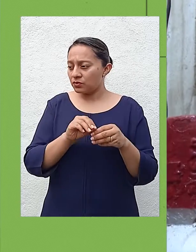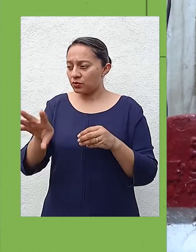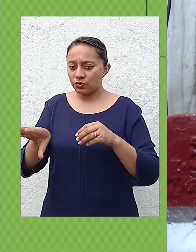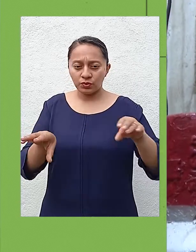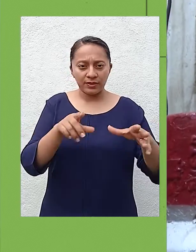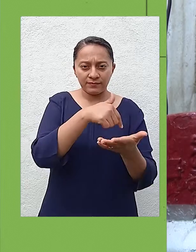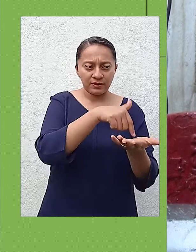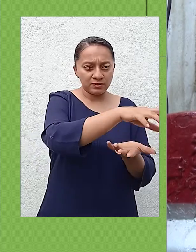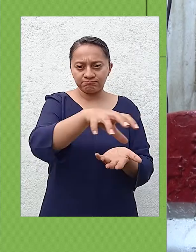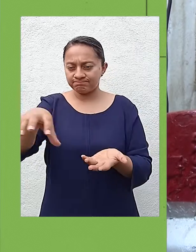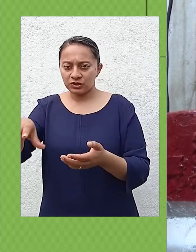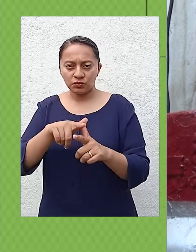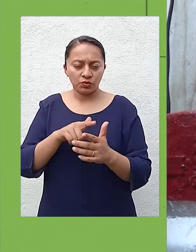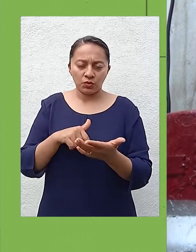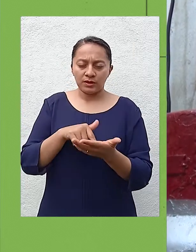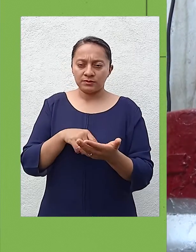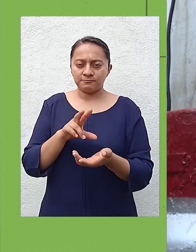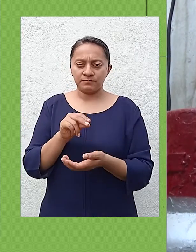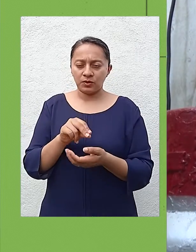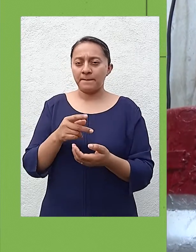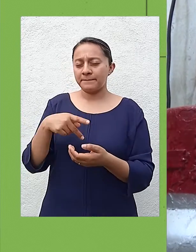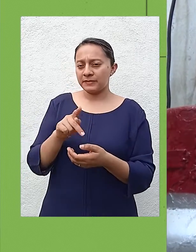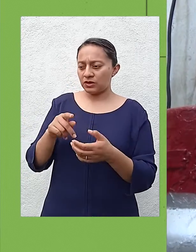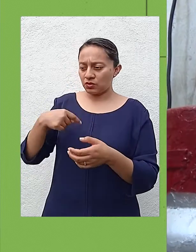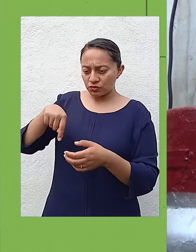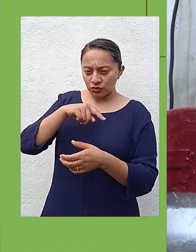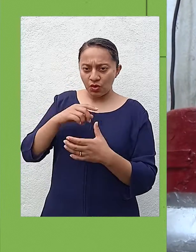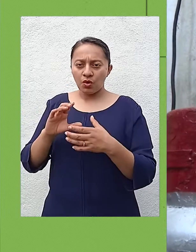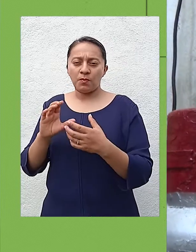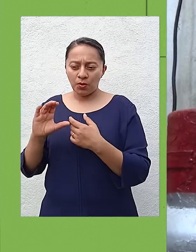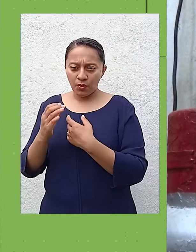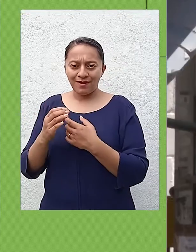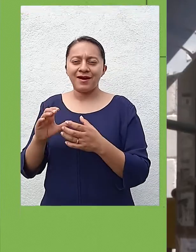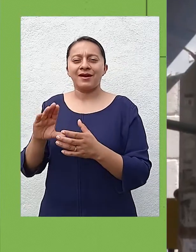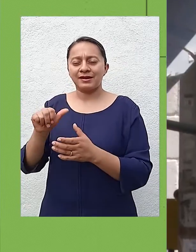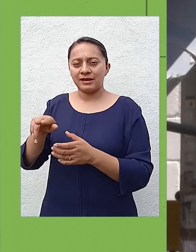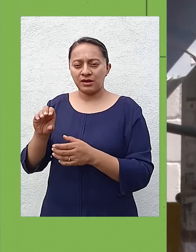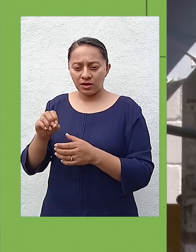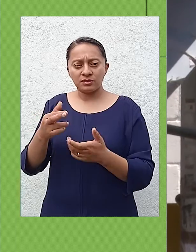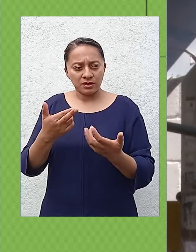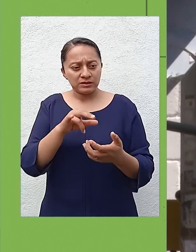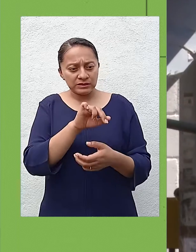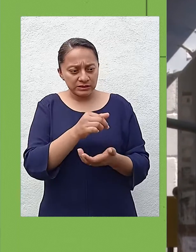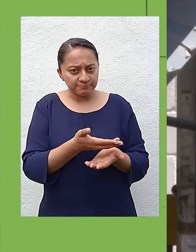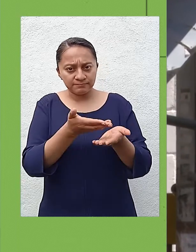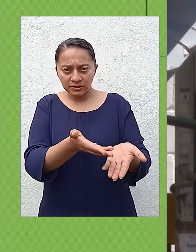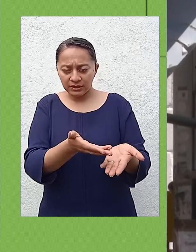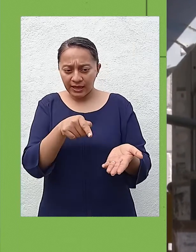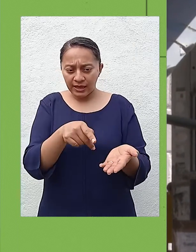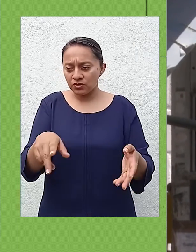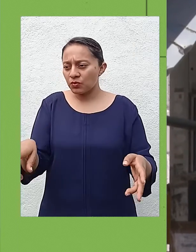en diferentes zonas. De cualquier forma, dijo que como Cámara están dando la representatividad a estas empresas que se dedican a